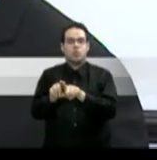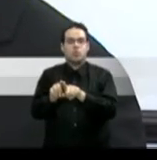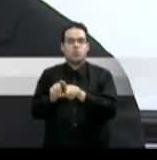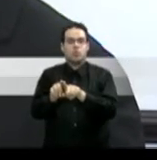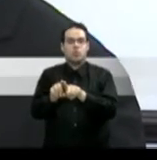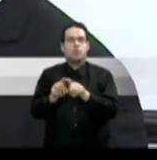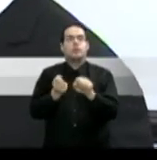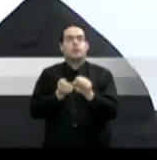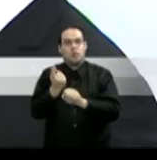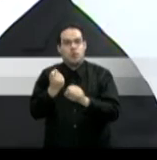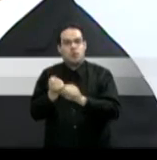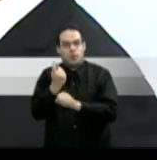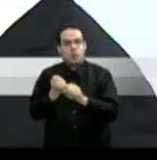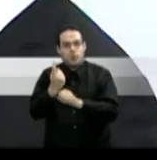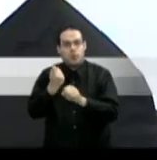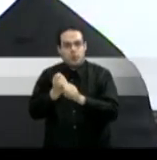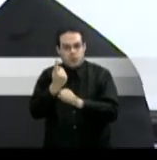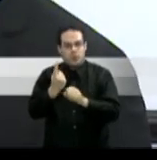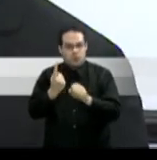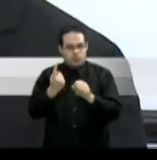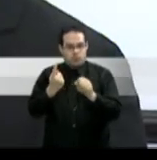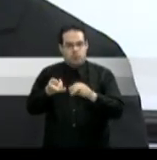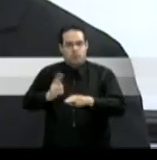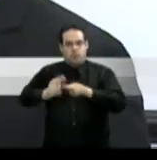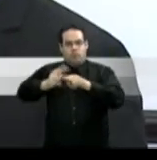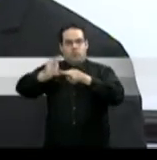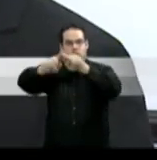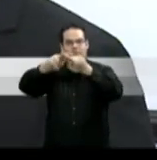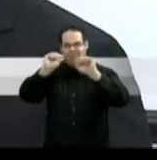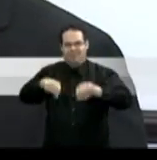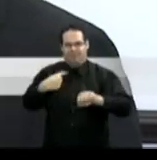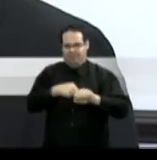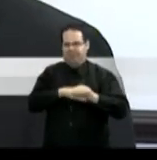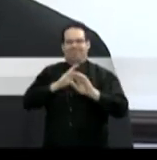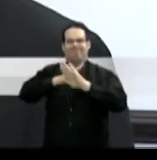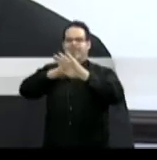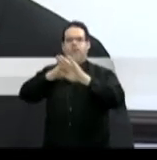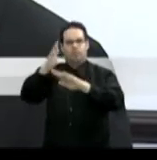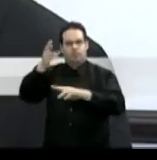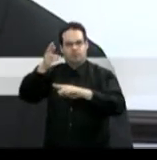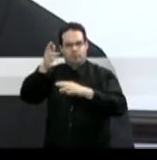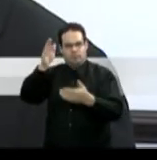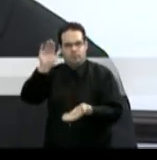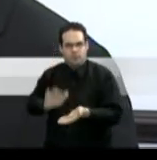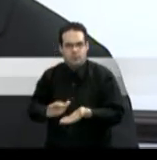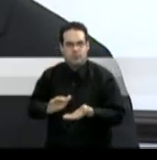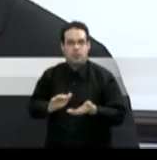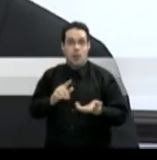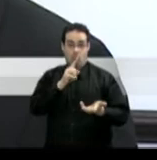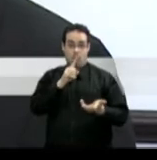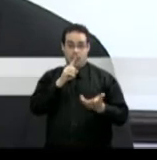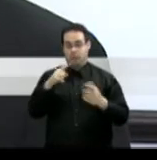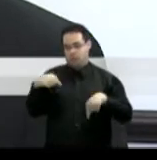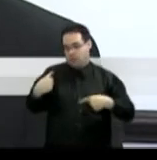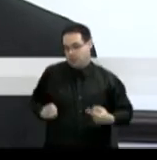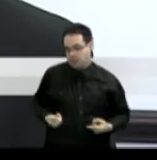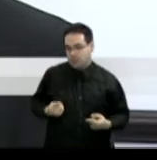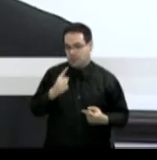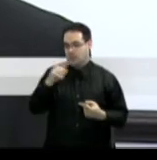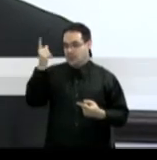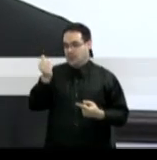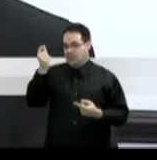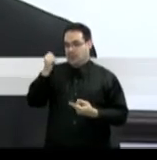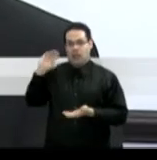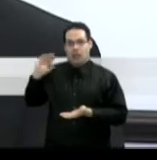los años en puerto rico a pesar de que los ingresos por contribución sobre ingresos se han reducido es una contradicción porque en este